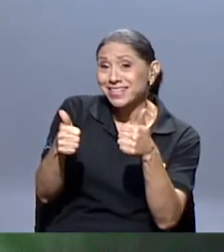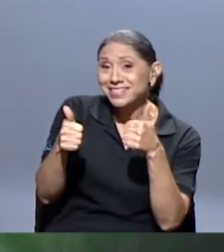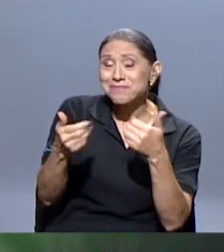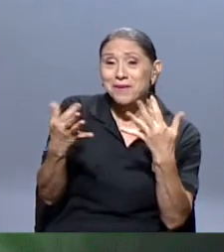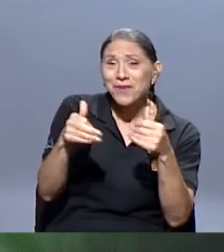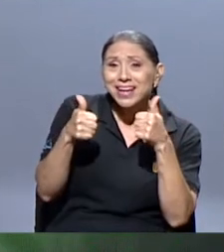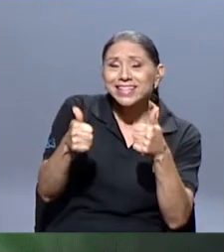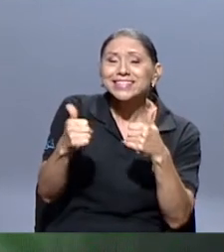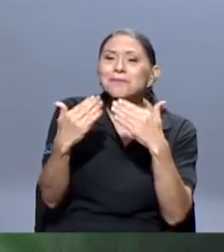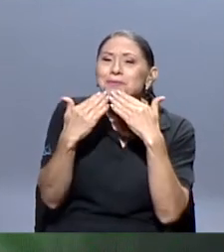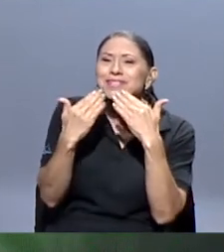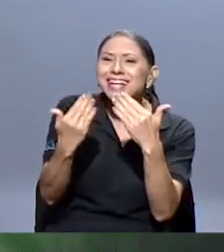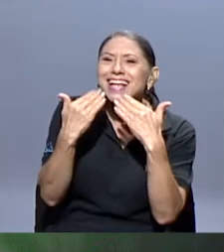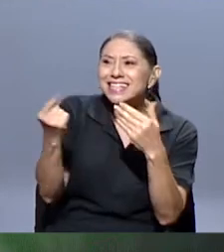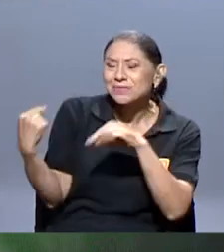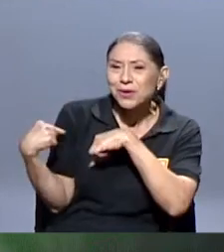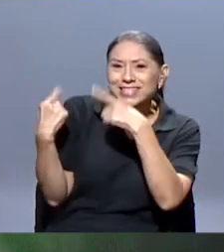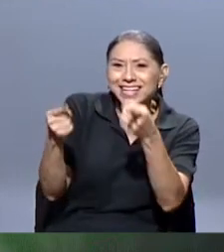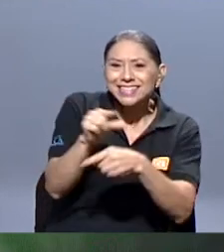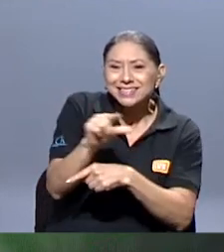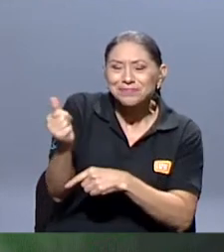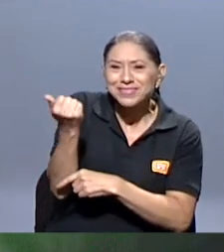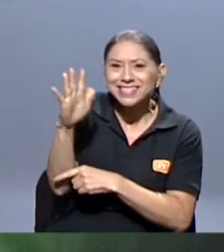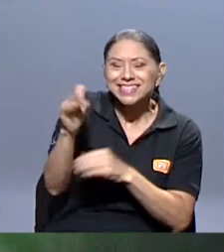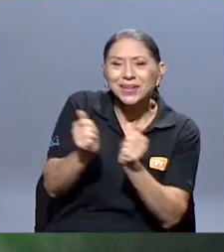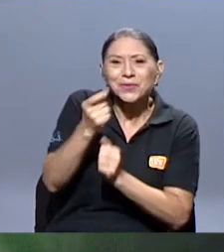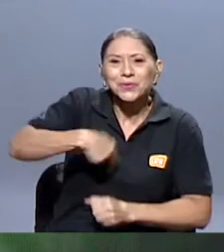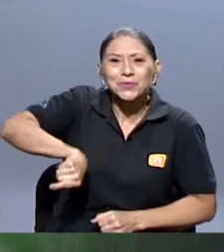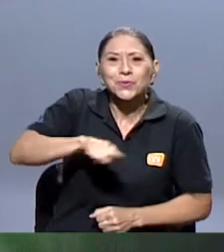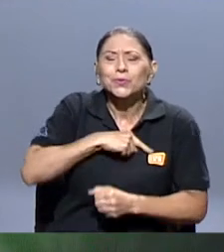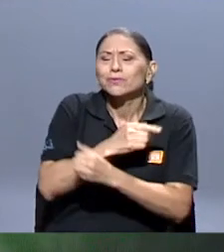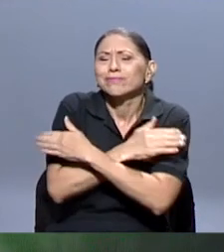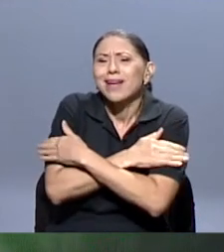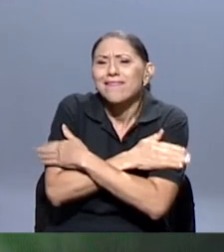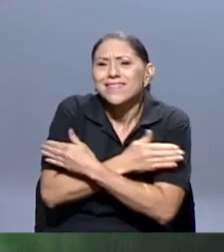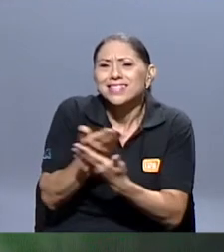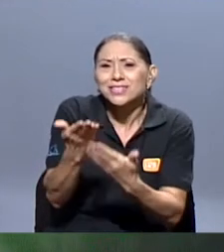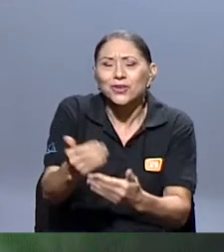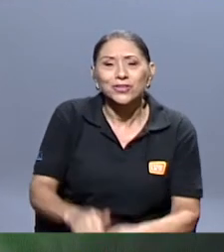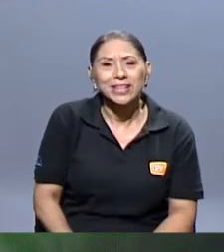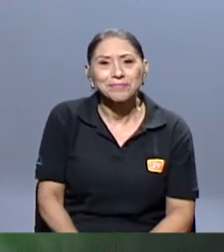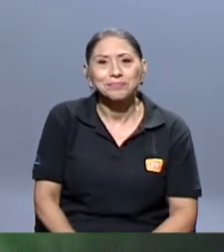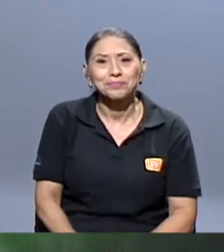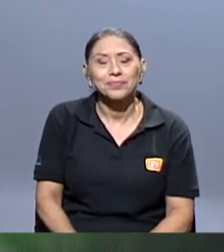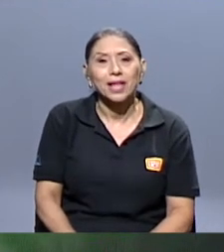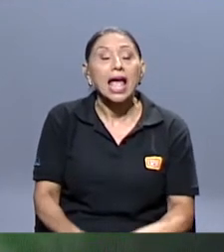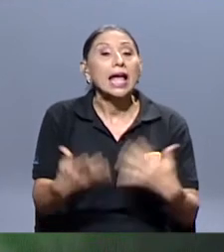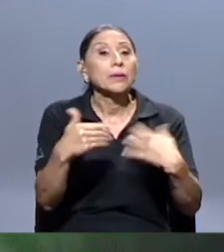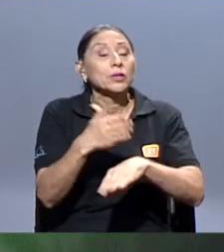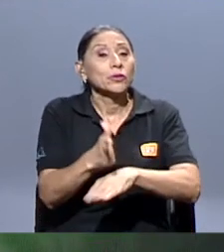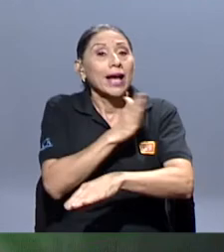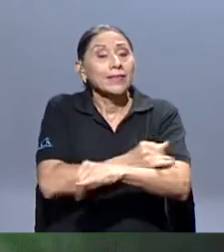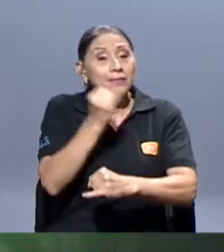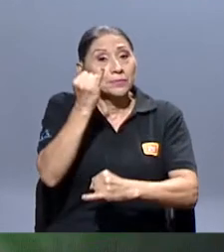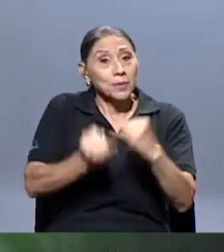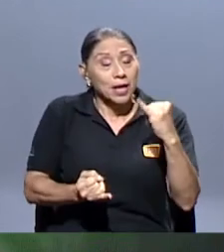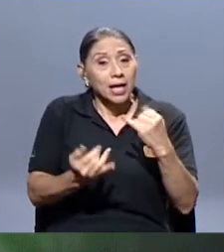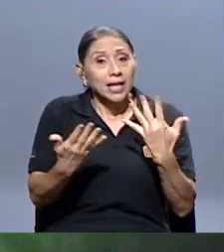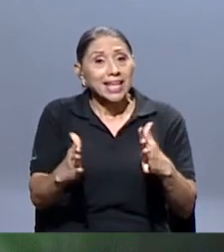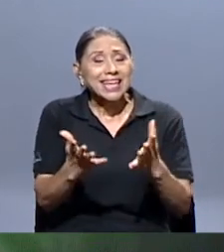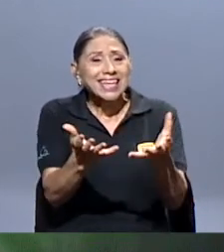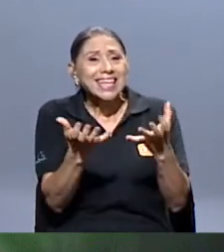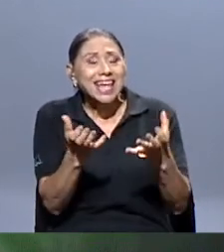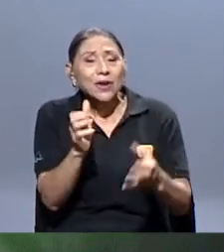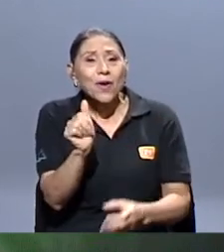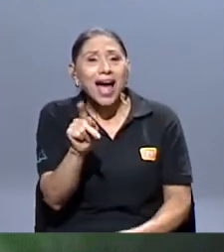buenísima. Muchas gracias por estar en esta semana en el 15 con nosotros. Te envío un abrazote. bueno, antes de despedirme de Jimena, quiero que